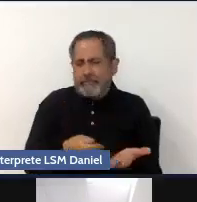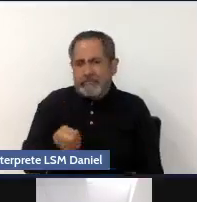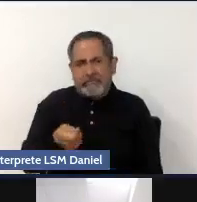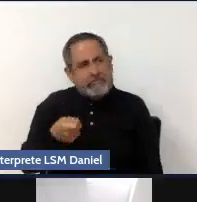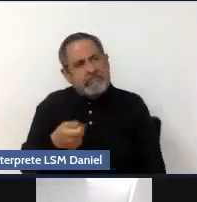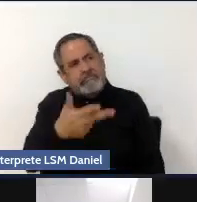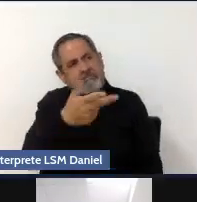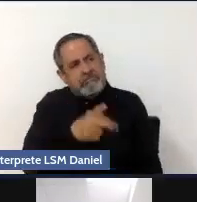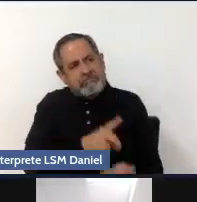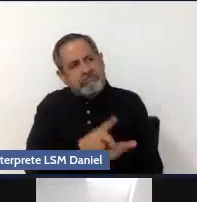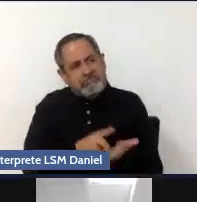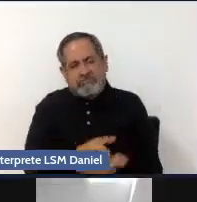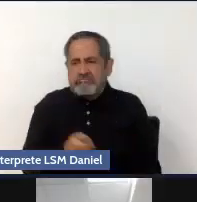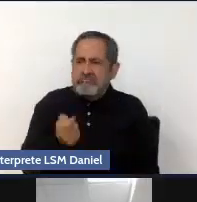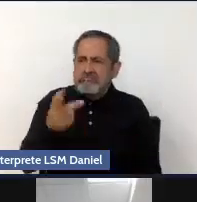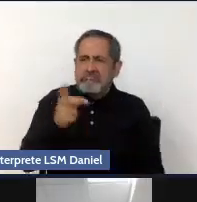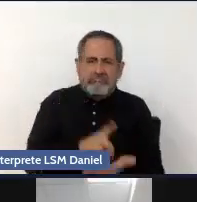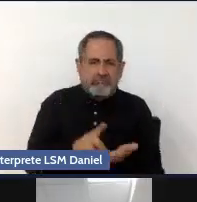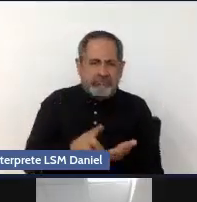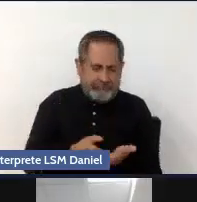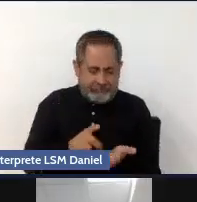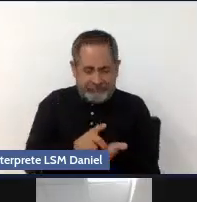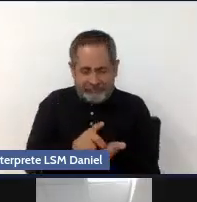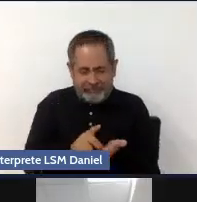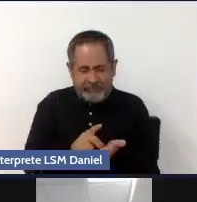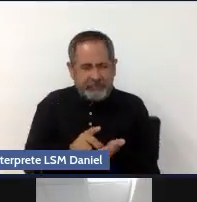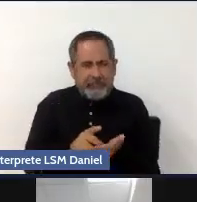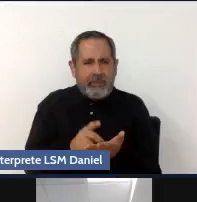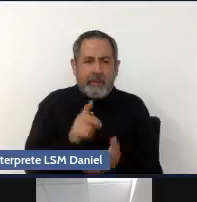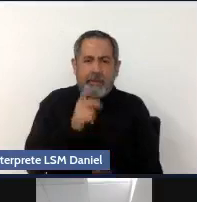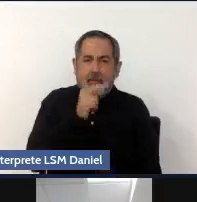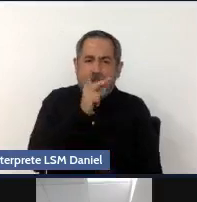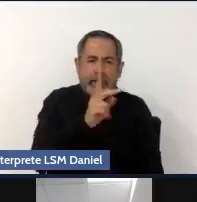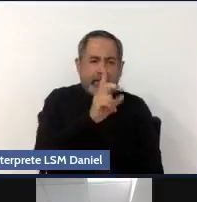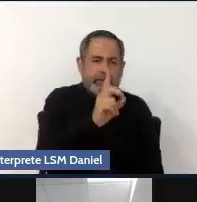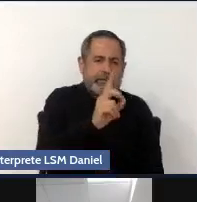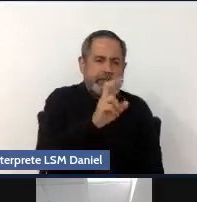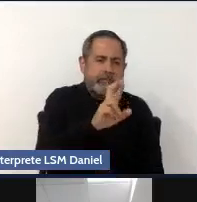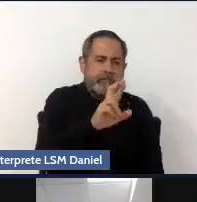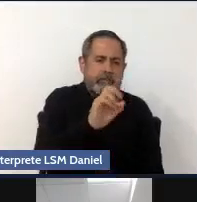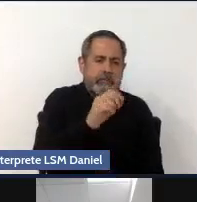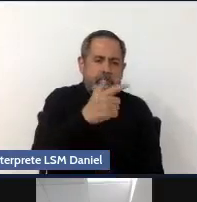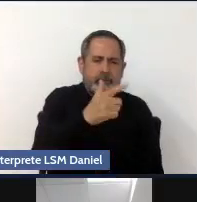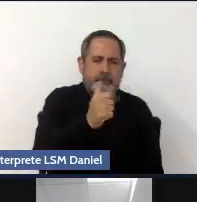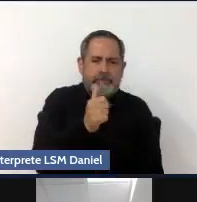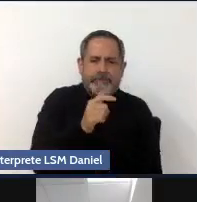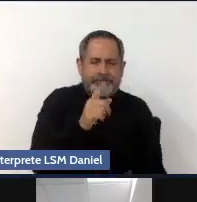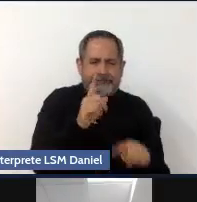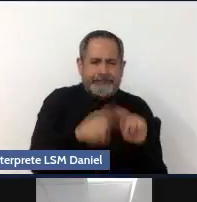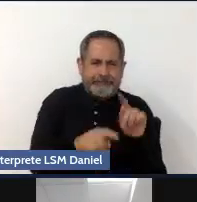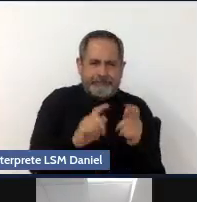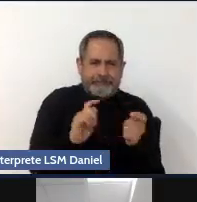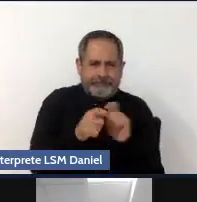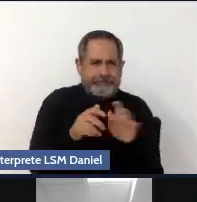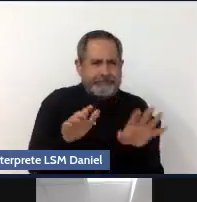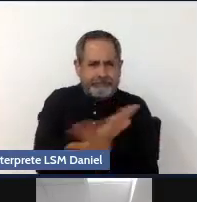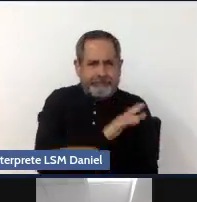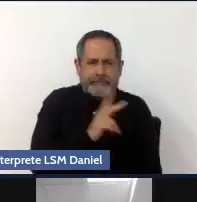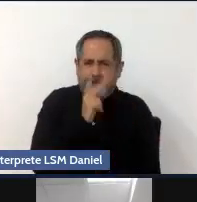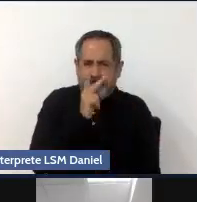Y hoy buscamos estigmatizar, es una situación de